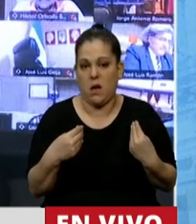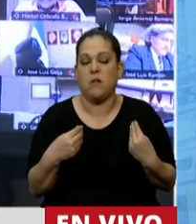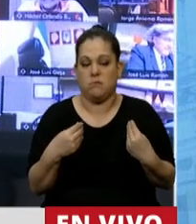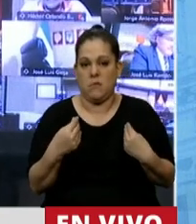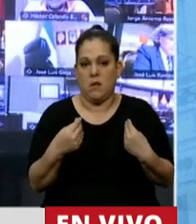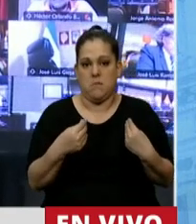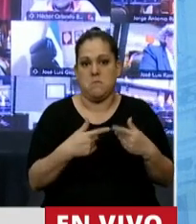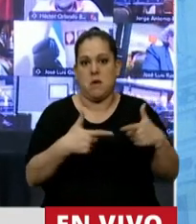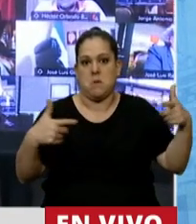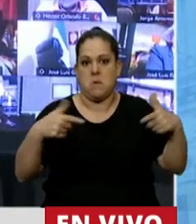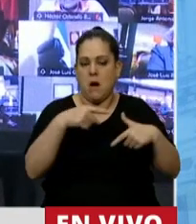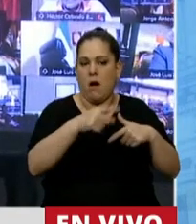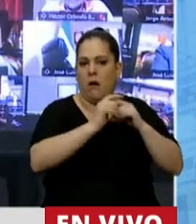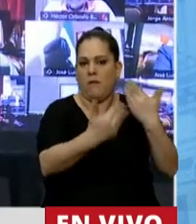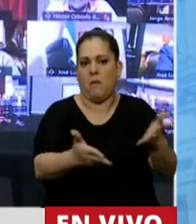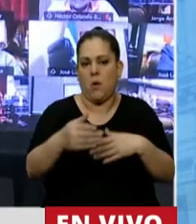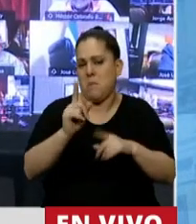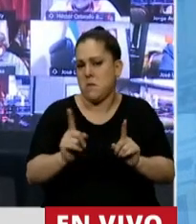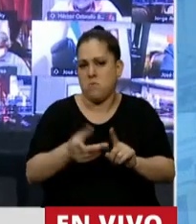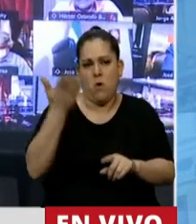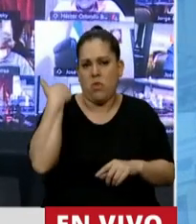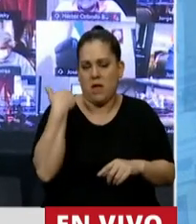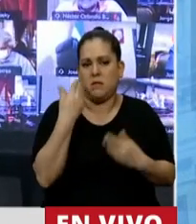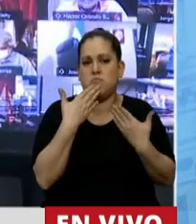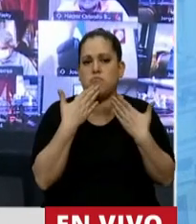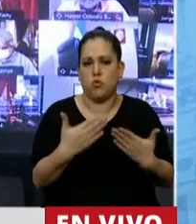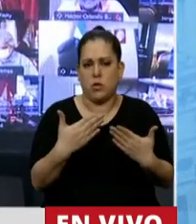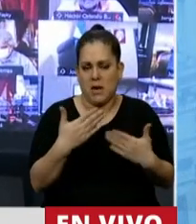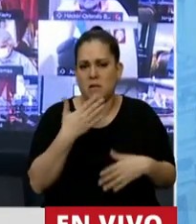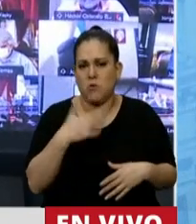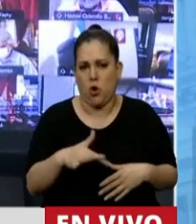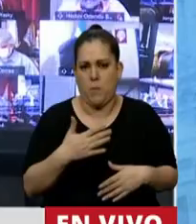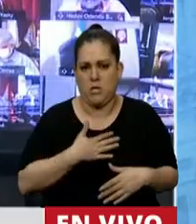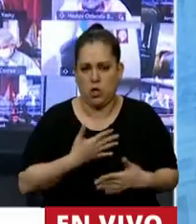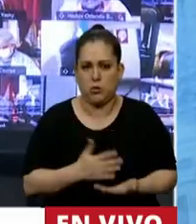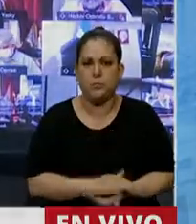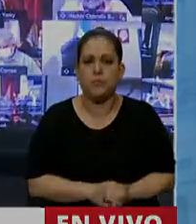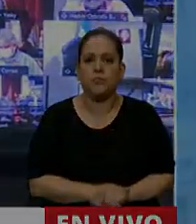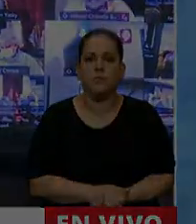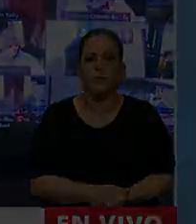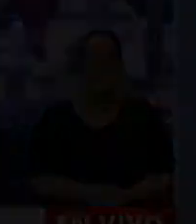clientelismo una vez más como lo hicieron las otras veces. Muchas gracias por su comprensión, señora Presidenta. Gracias, diputado.